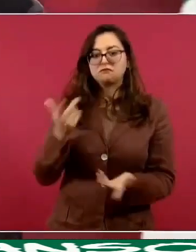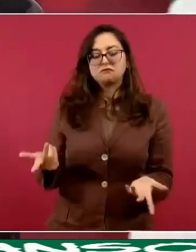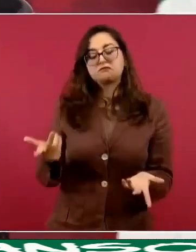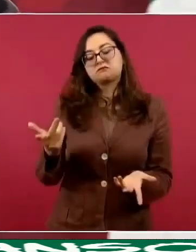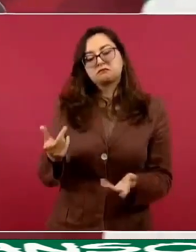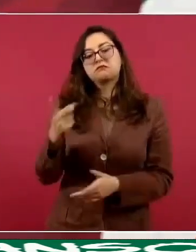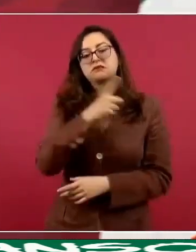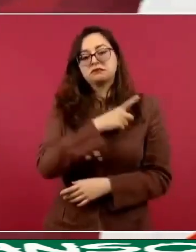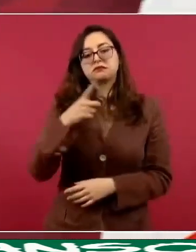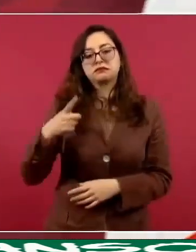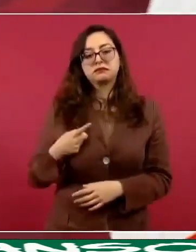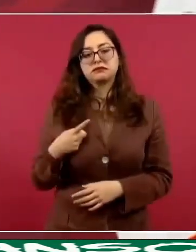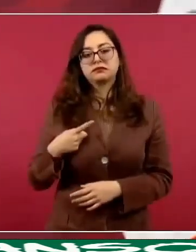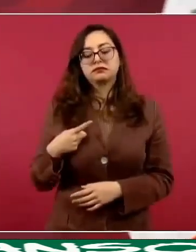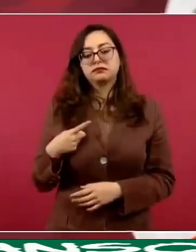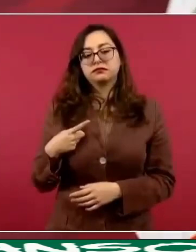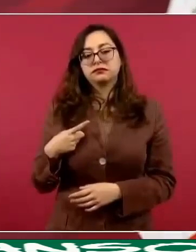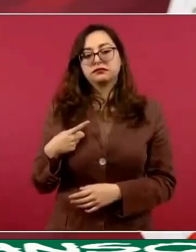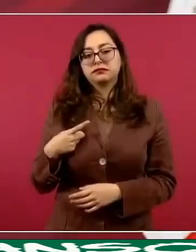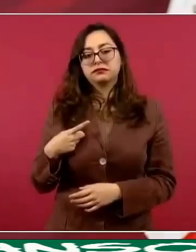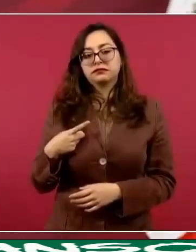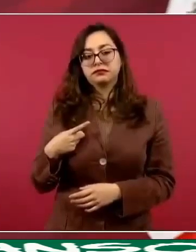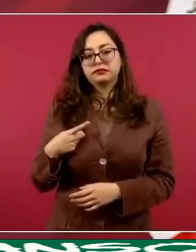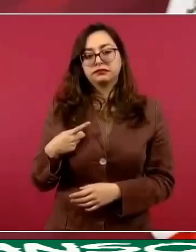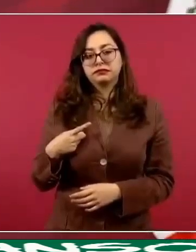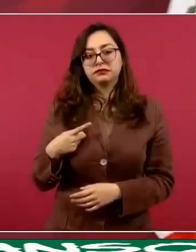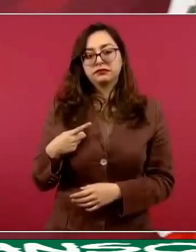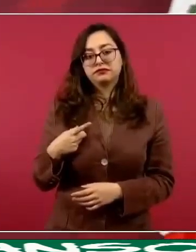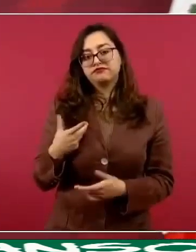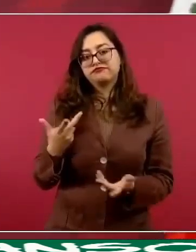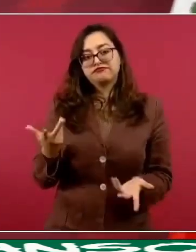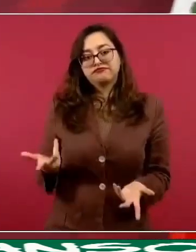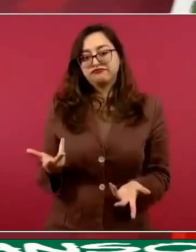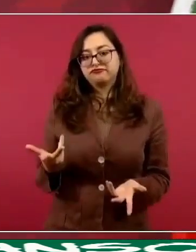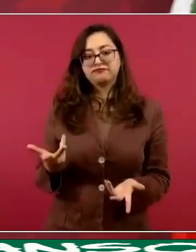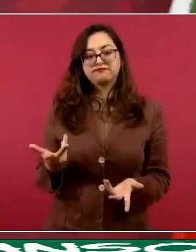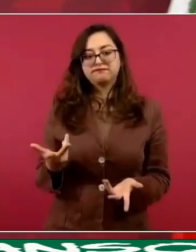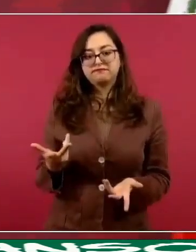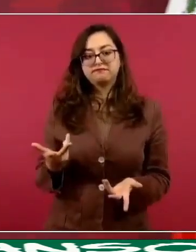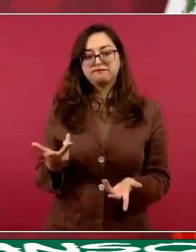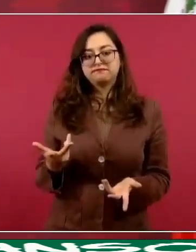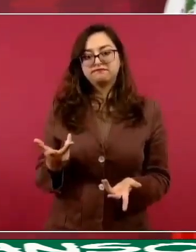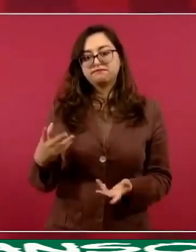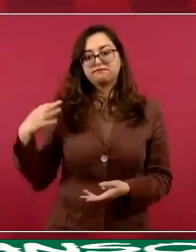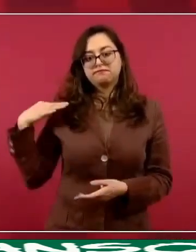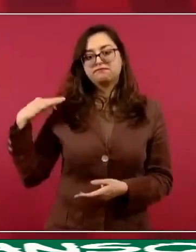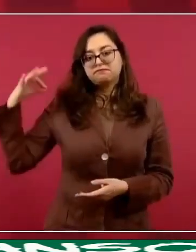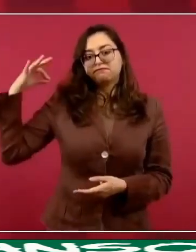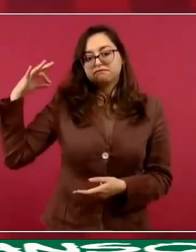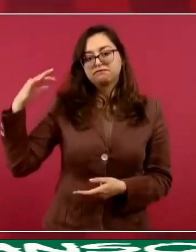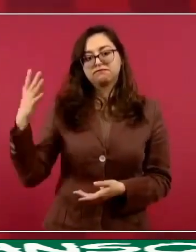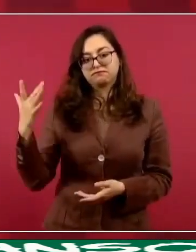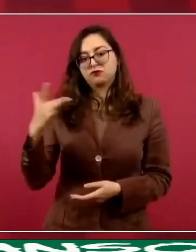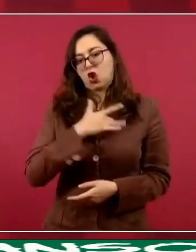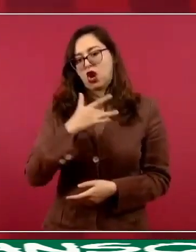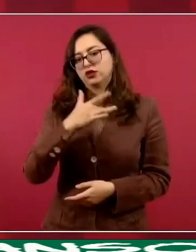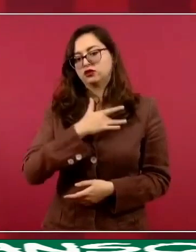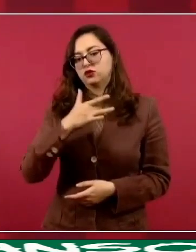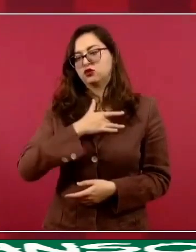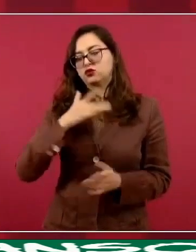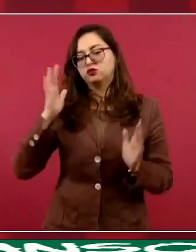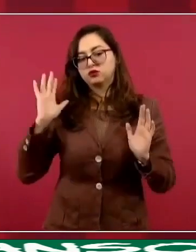ser una colaboración de él. Entonces,